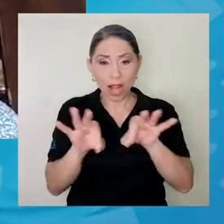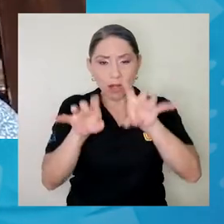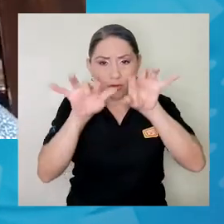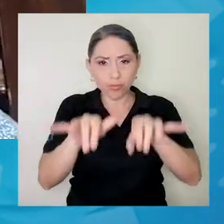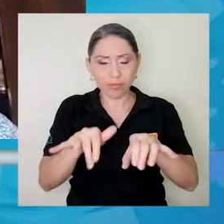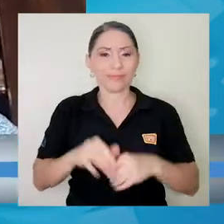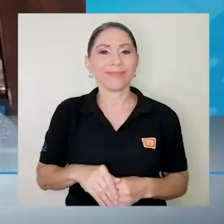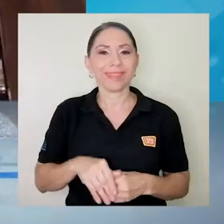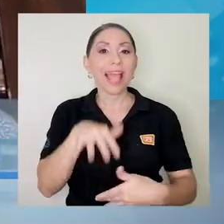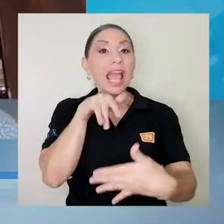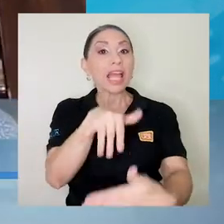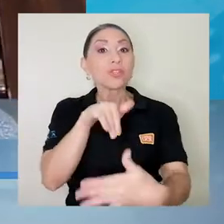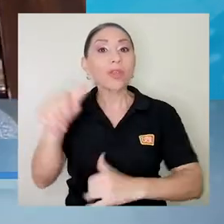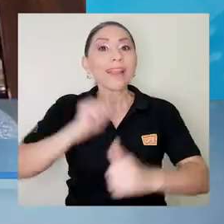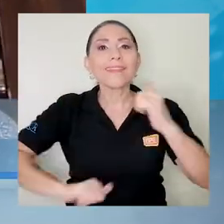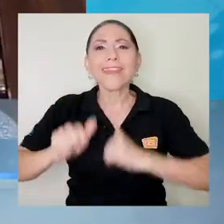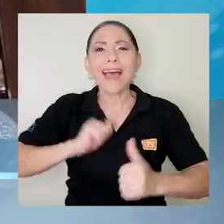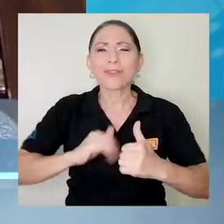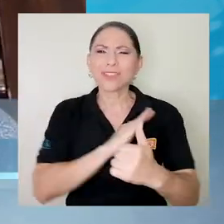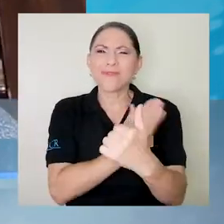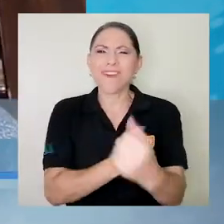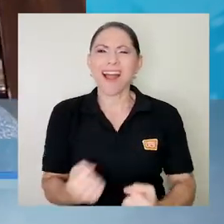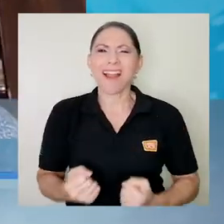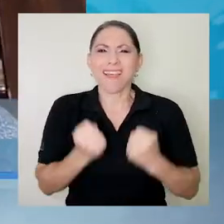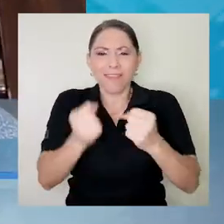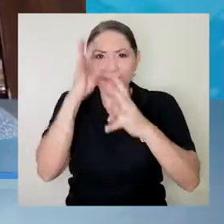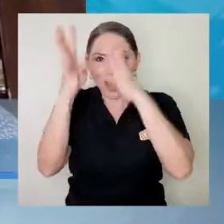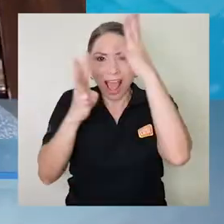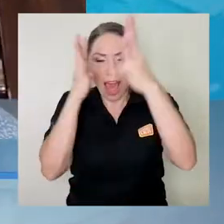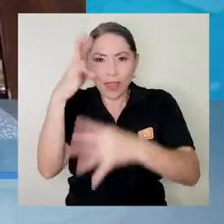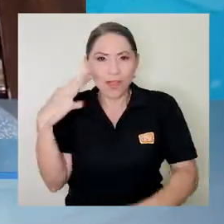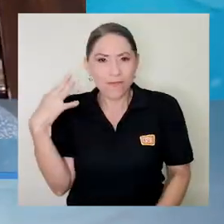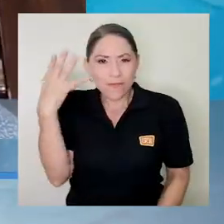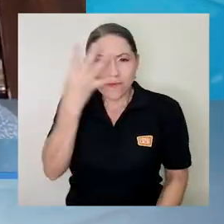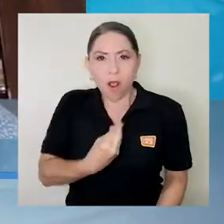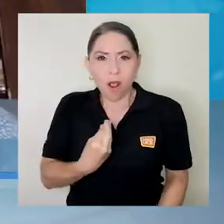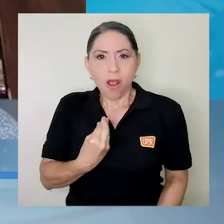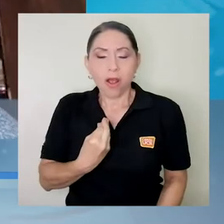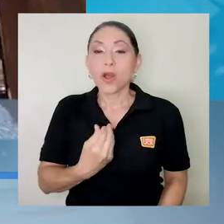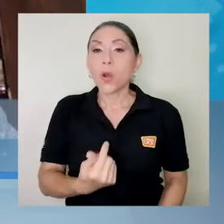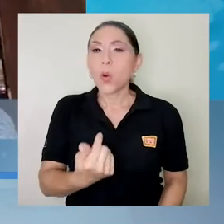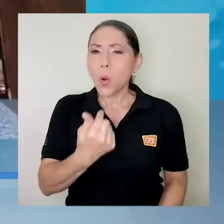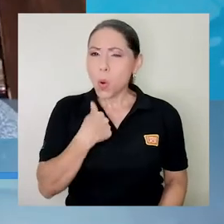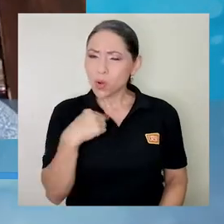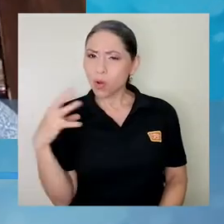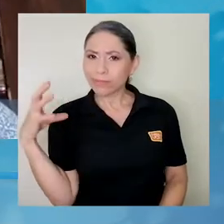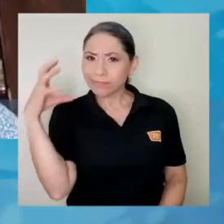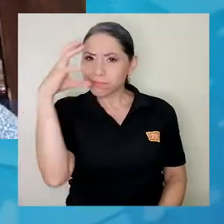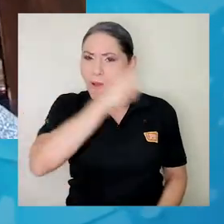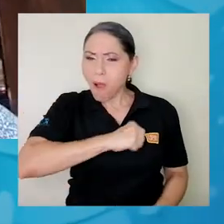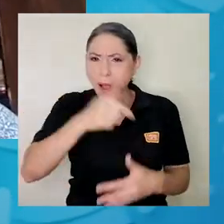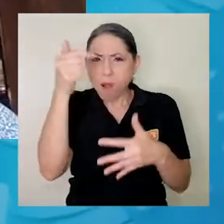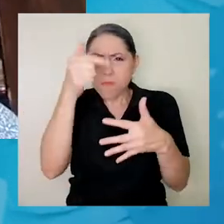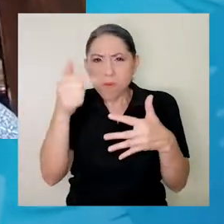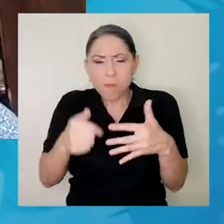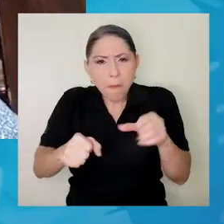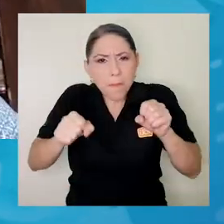un acto de creatividad, es un acto hermoso, en donde uno encuentra muchas posibilidades